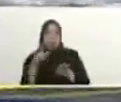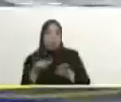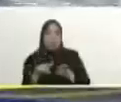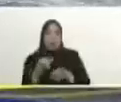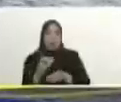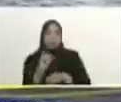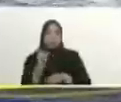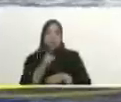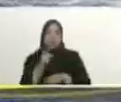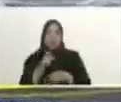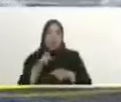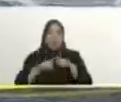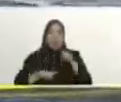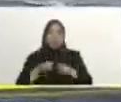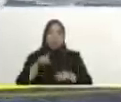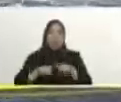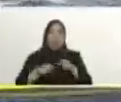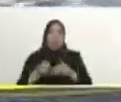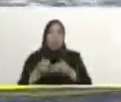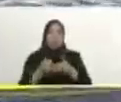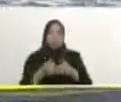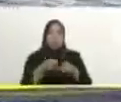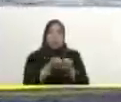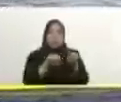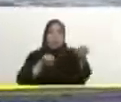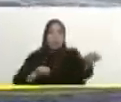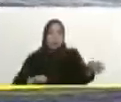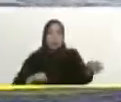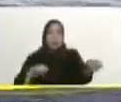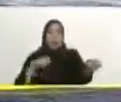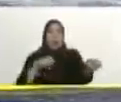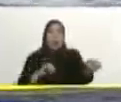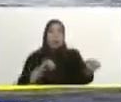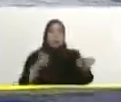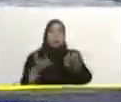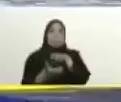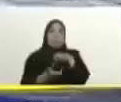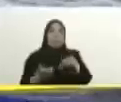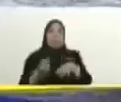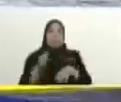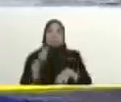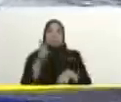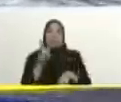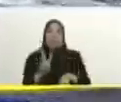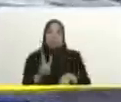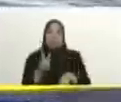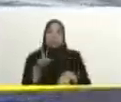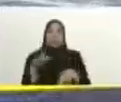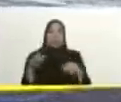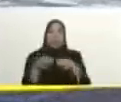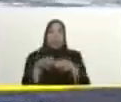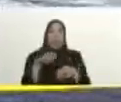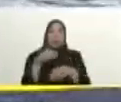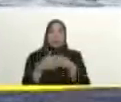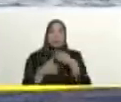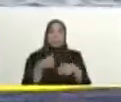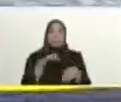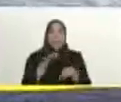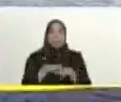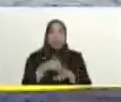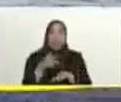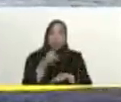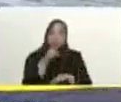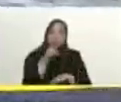necesitamos en diferentes lugares solamente lo que llama San Cristóbal aproximadamente 12 yumbos y unos 6 tractores de empuje ¿por qué? porque